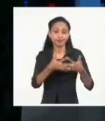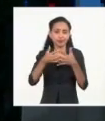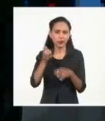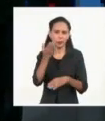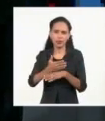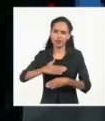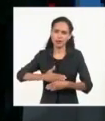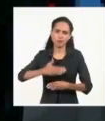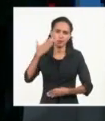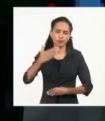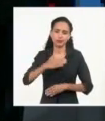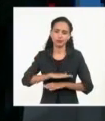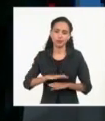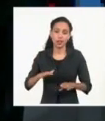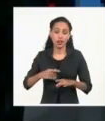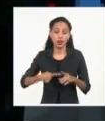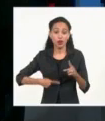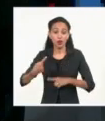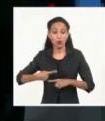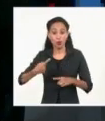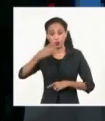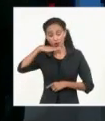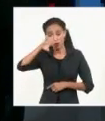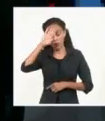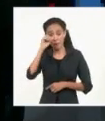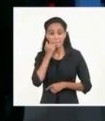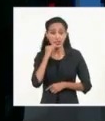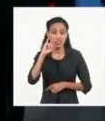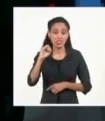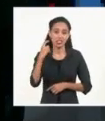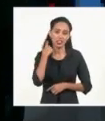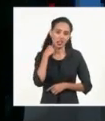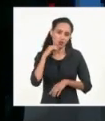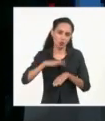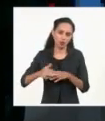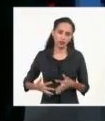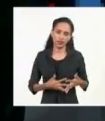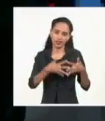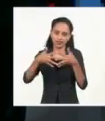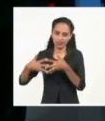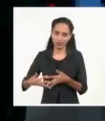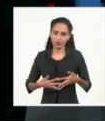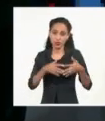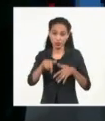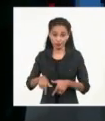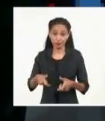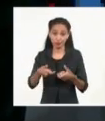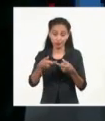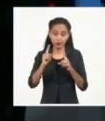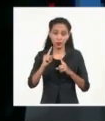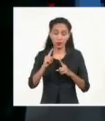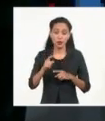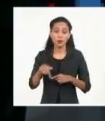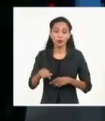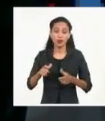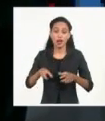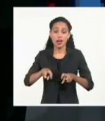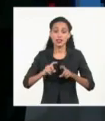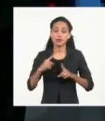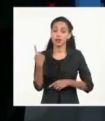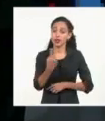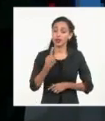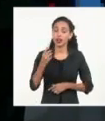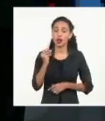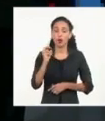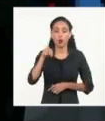bloqueo económico, comercial y financiero impuesto hace más de seis décadas por Estados Unidos. Ante el plenario del segmento de alto nivel de la Asamblea General de